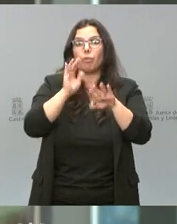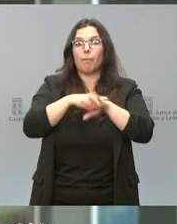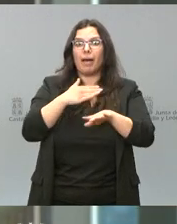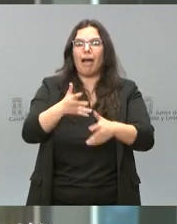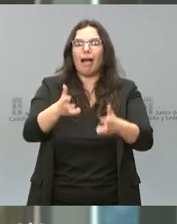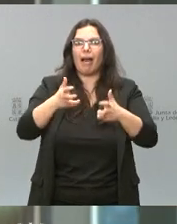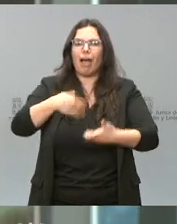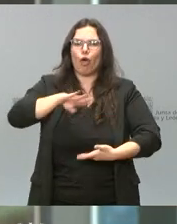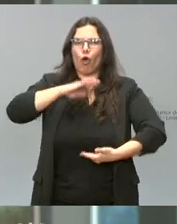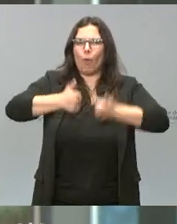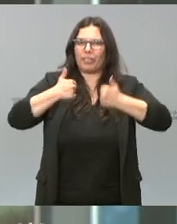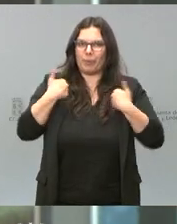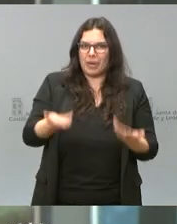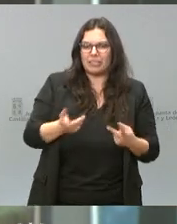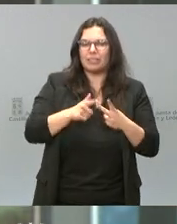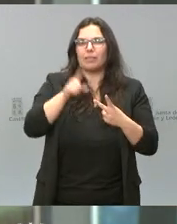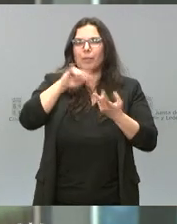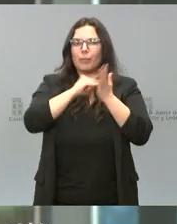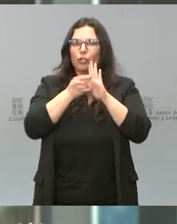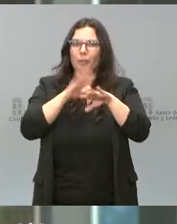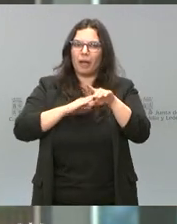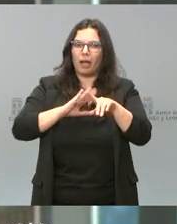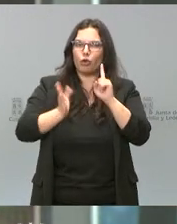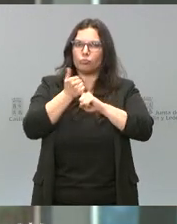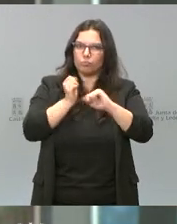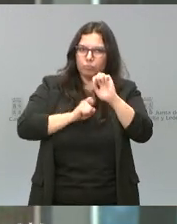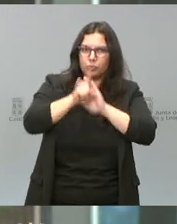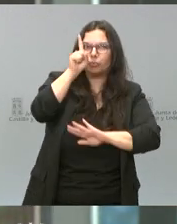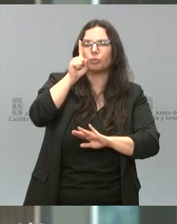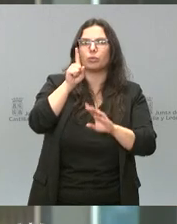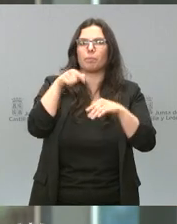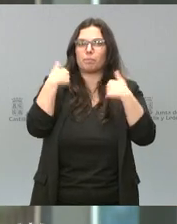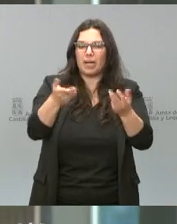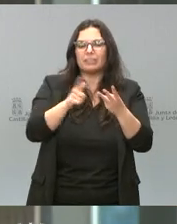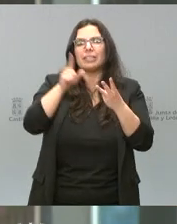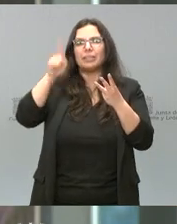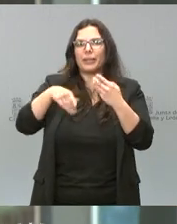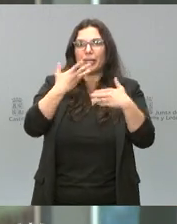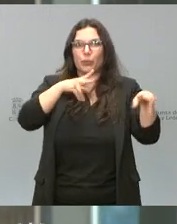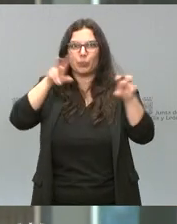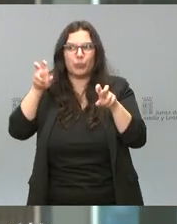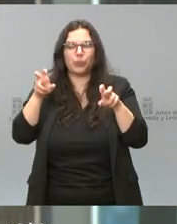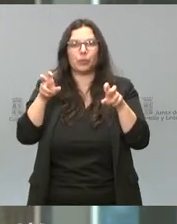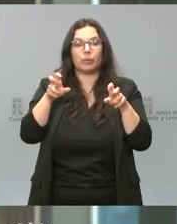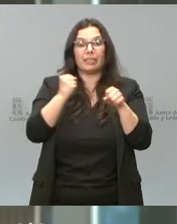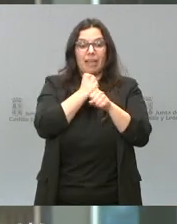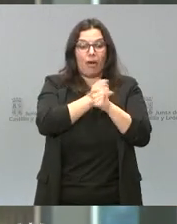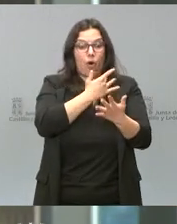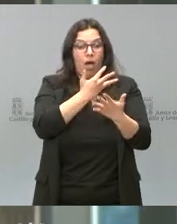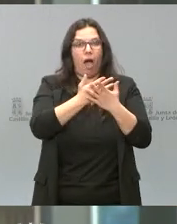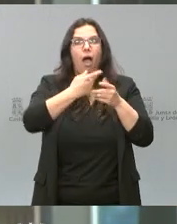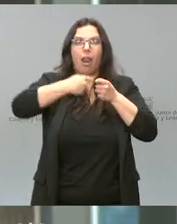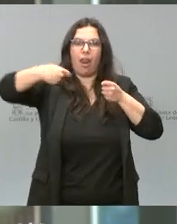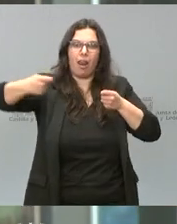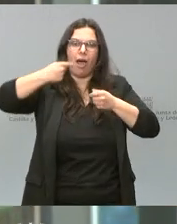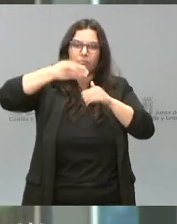competitividad, son proyectos también para seguir creciendo, para innovar, para extender la labor que estáis desarrollando